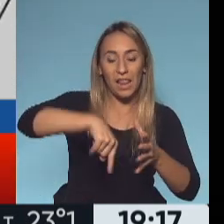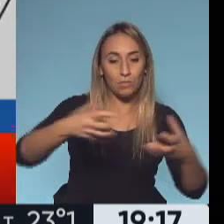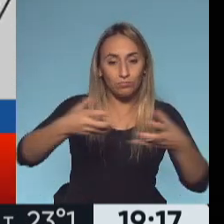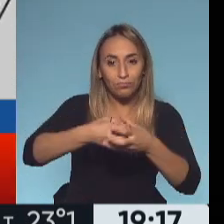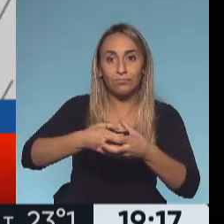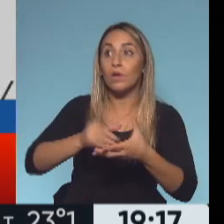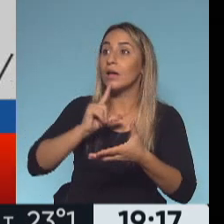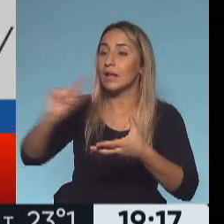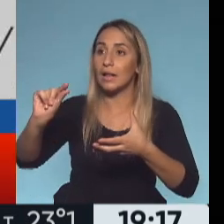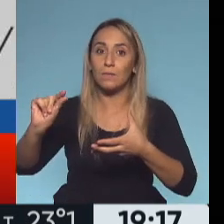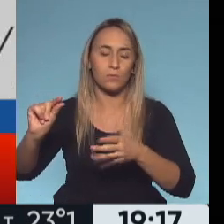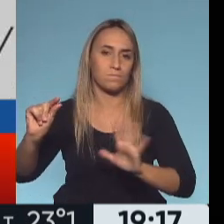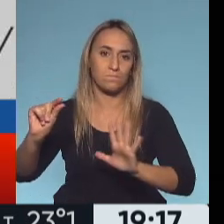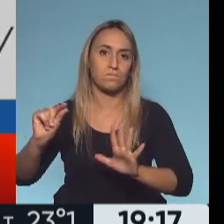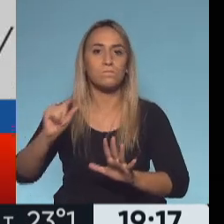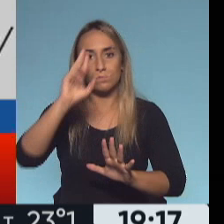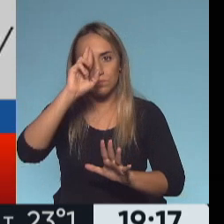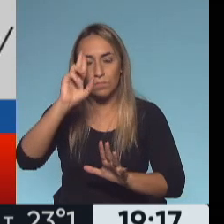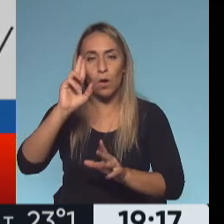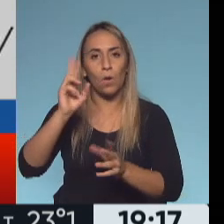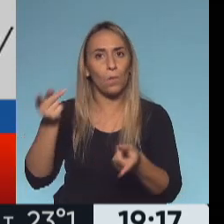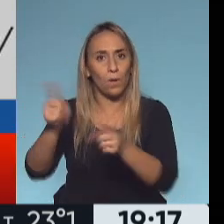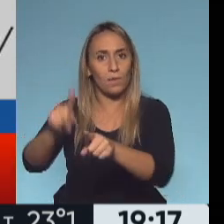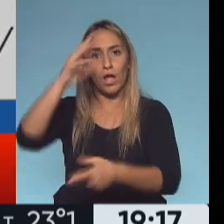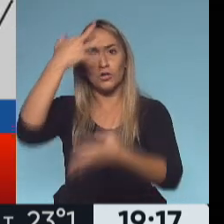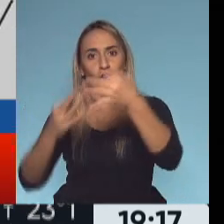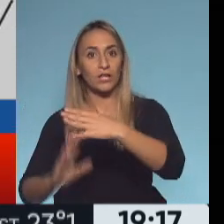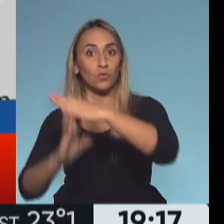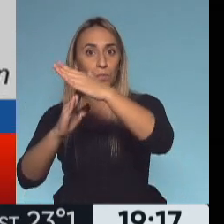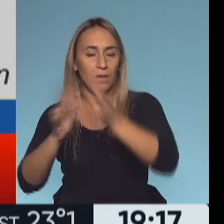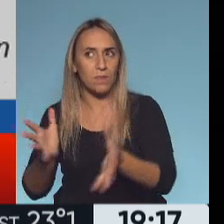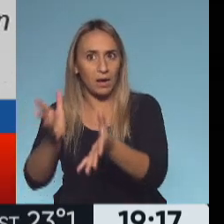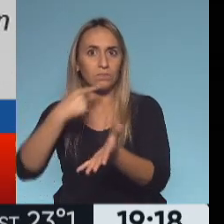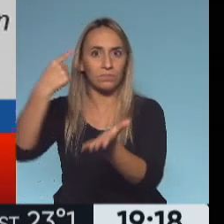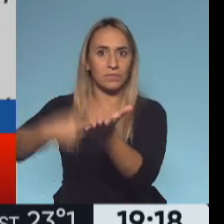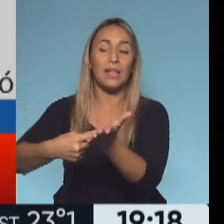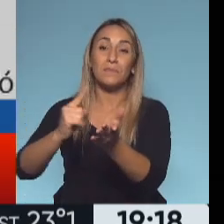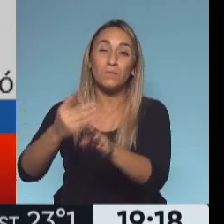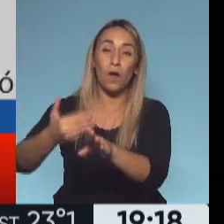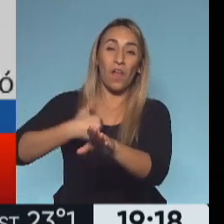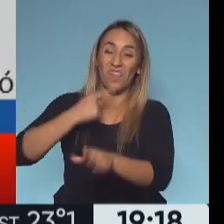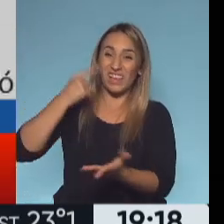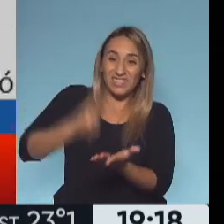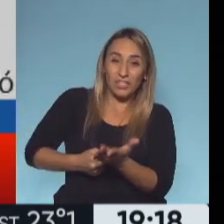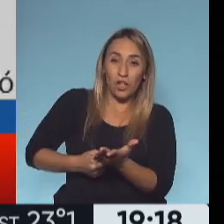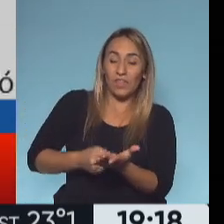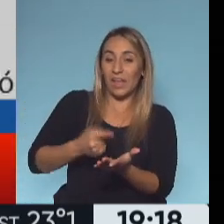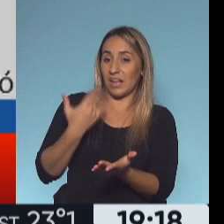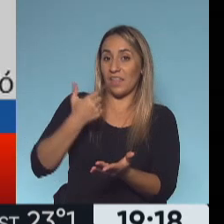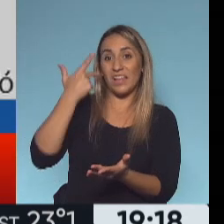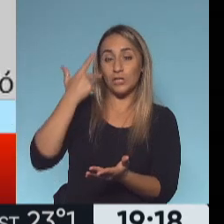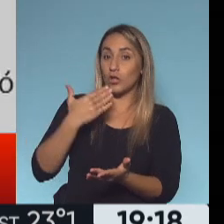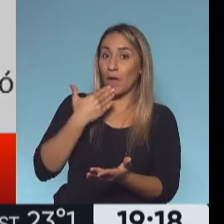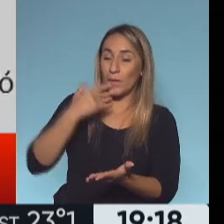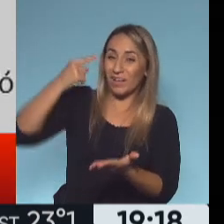disponer la remisión a la Corte Suprema de Justicia y dejar sin efecto la resolución cautelar dictada el 18 de